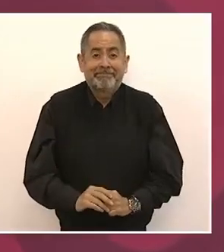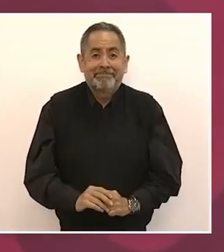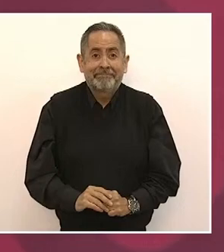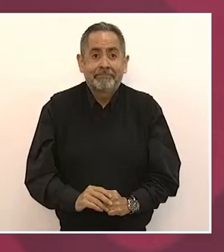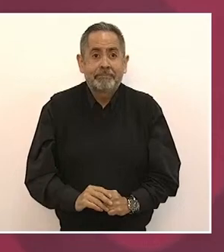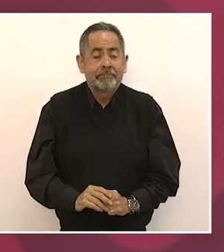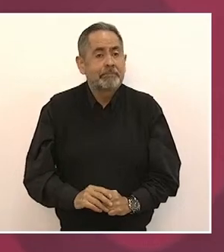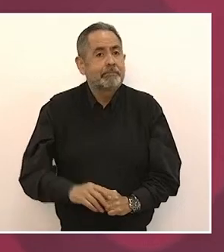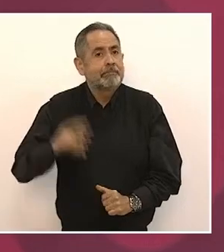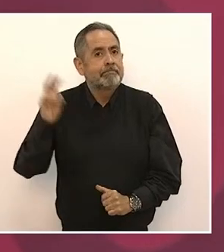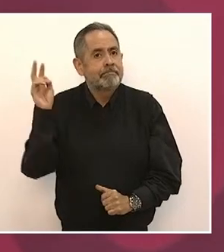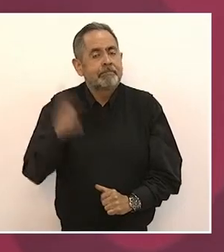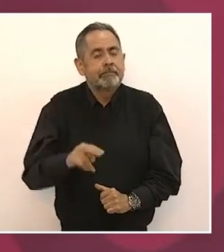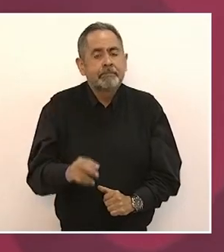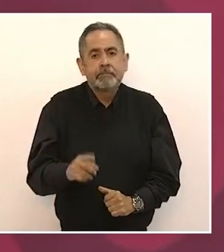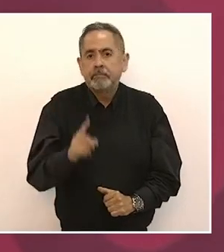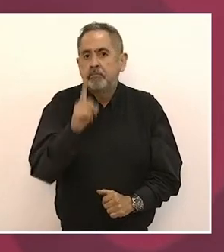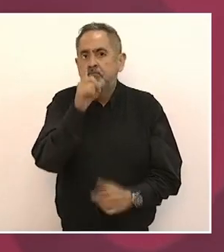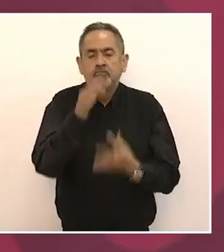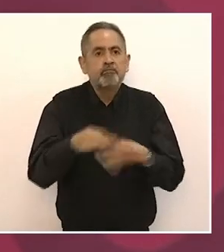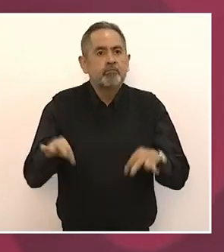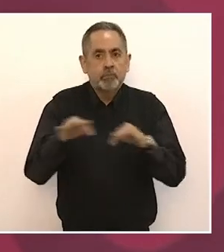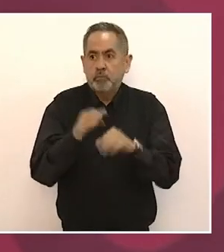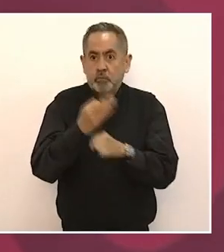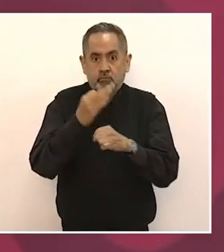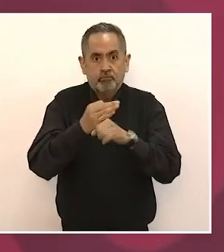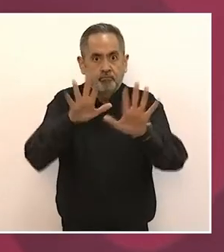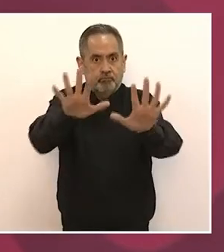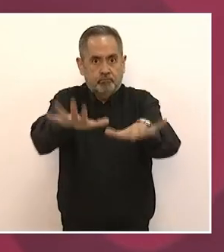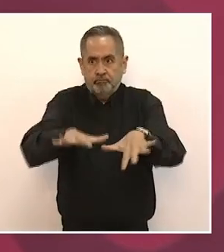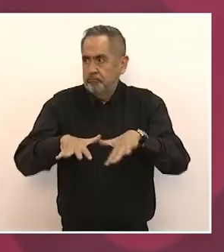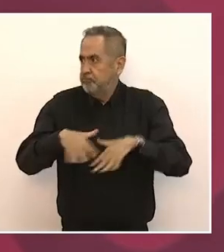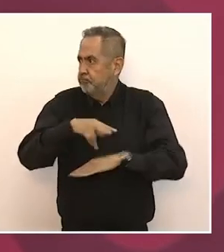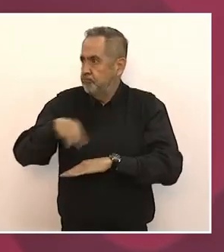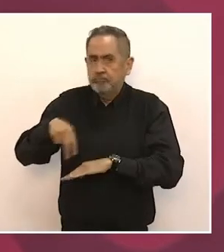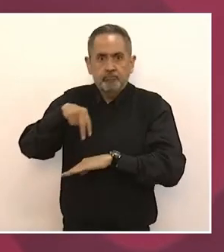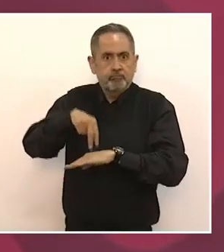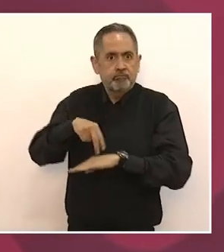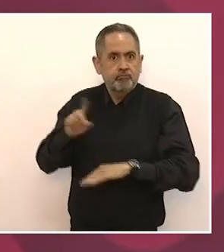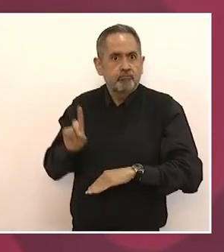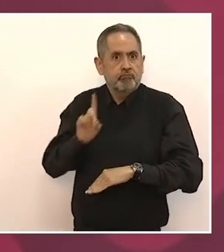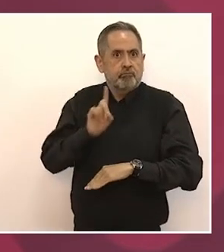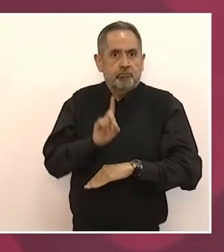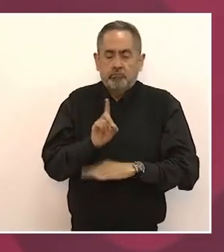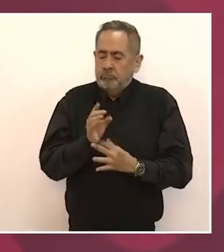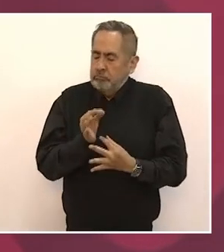La verdad es que es muy importante este acto por la